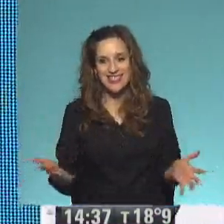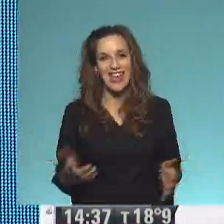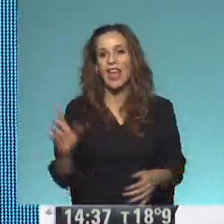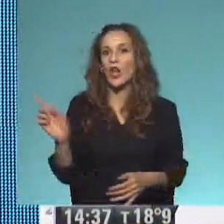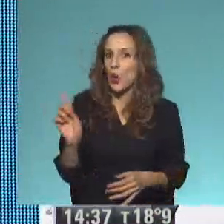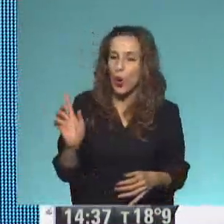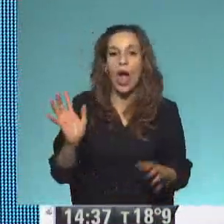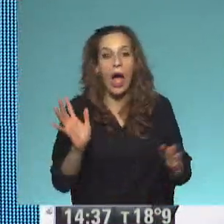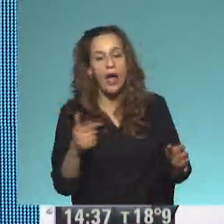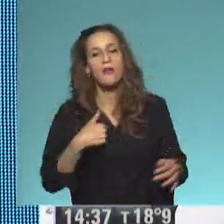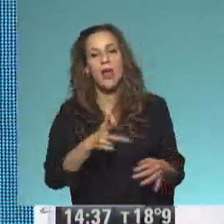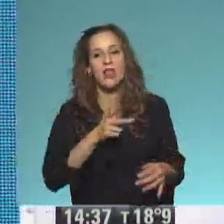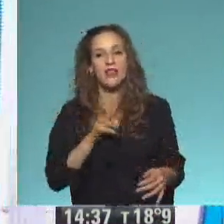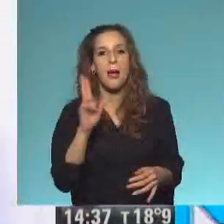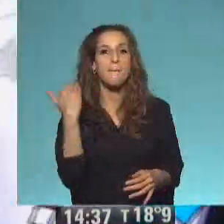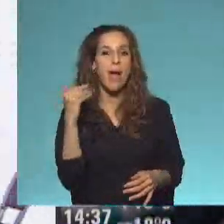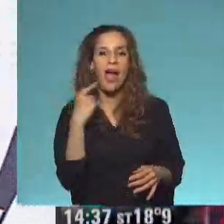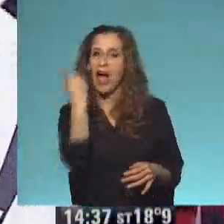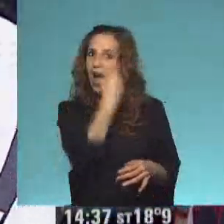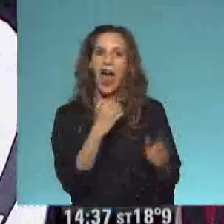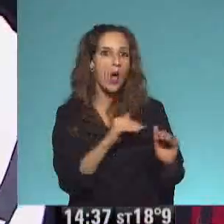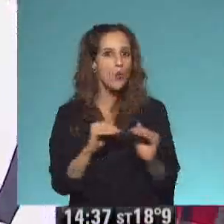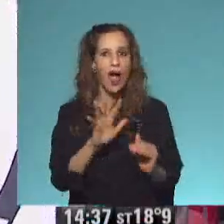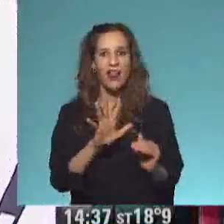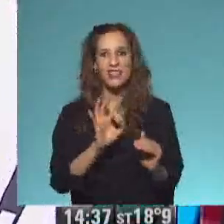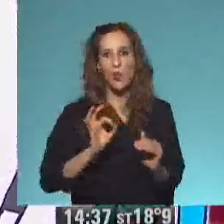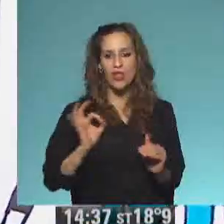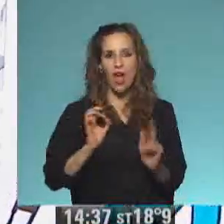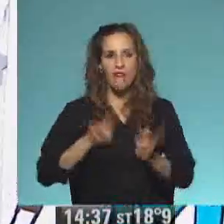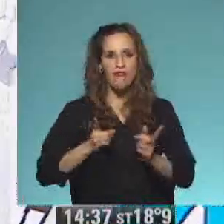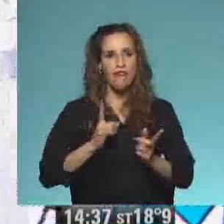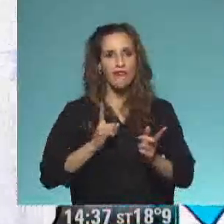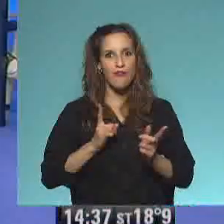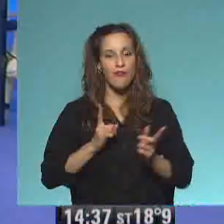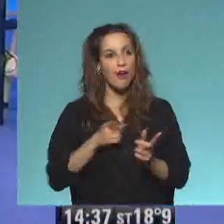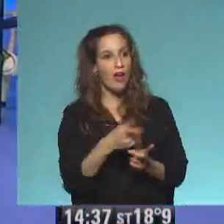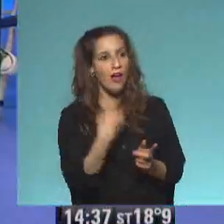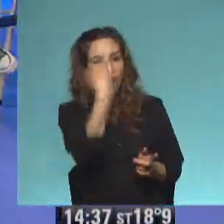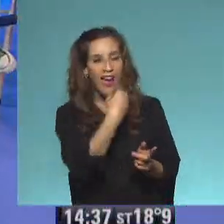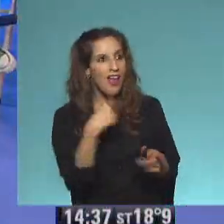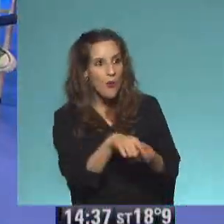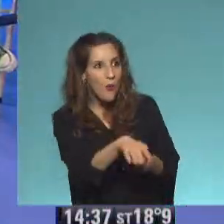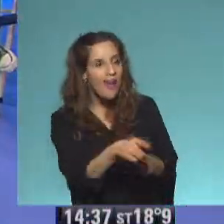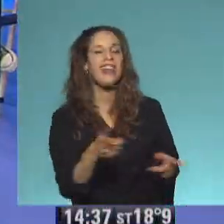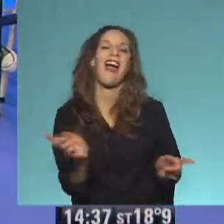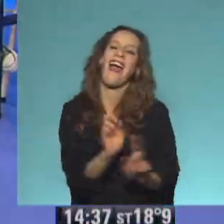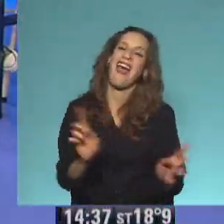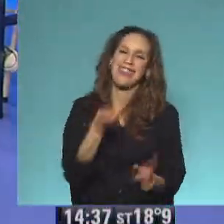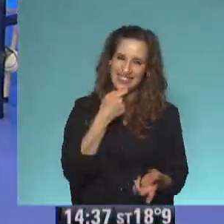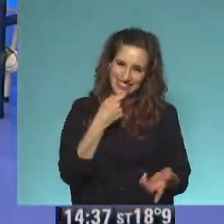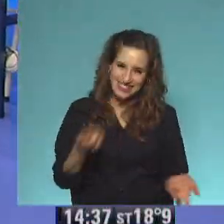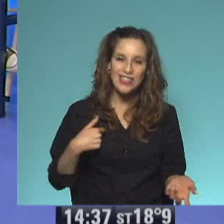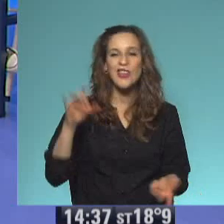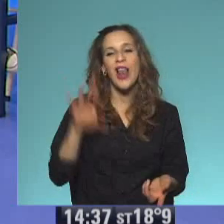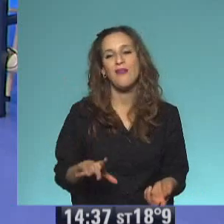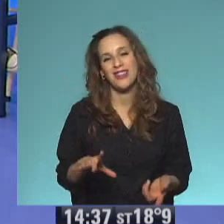No. ¡Ay! Acá me dicen que me haga este igual. Me conservo. 50 años y me conservo. Eso es lo más importante. ¡Estás igual! ¿Viste? No. Te congelamos